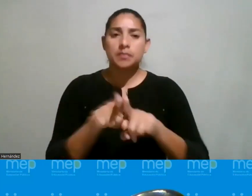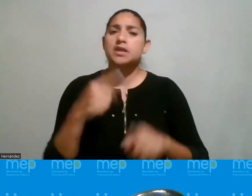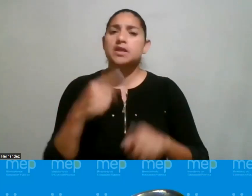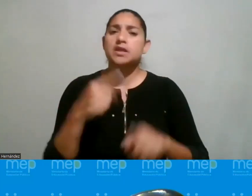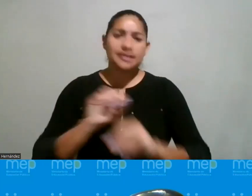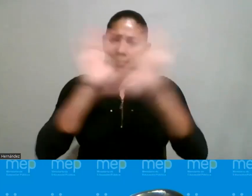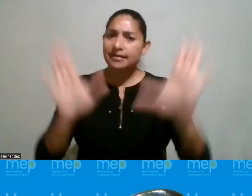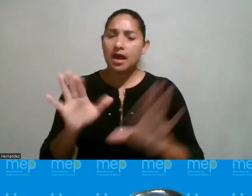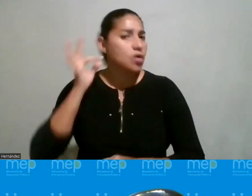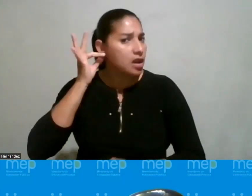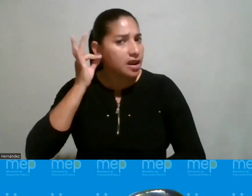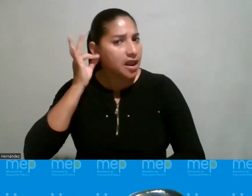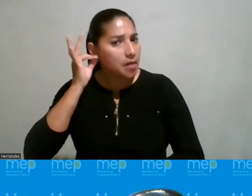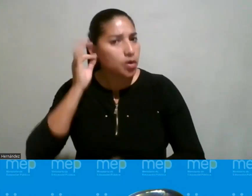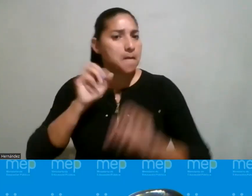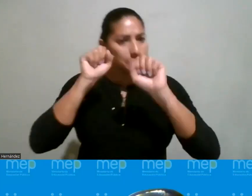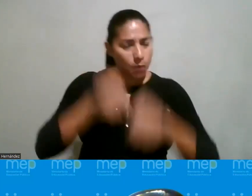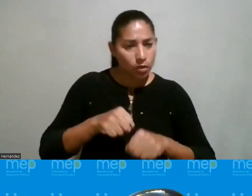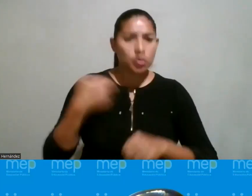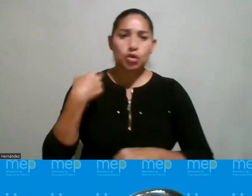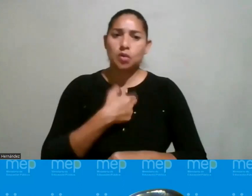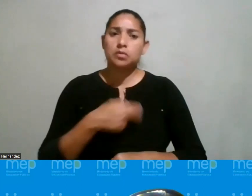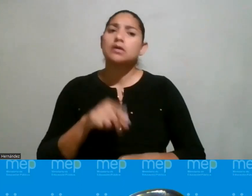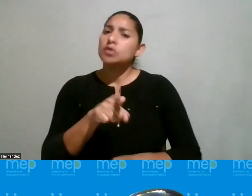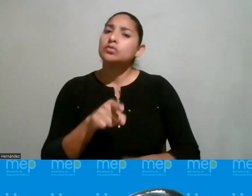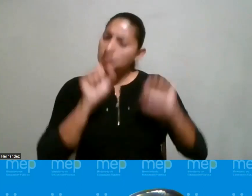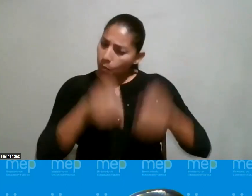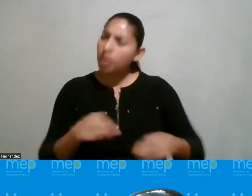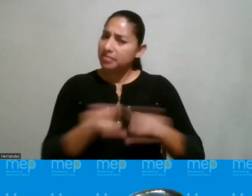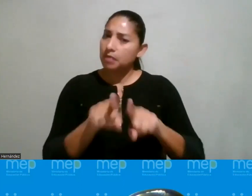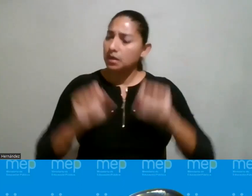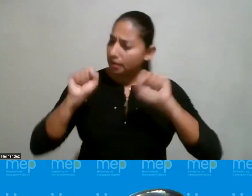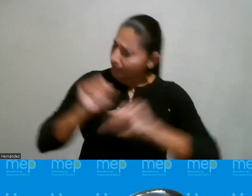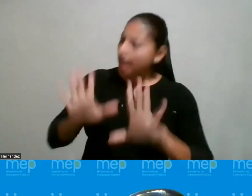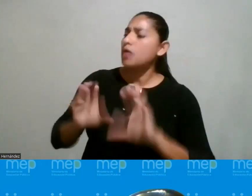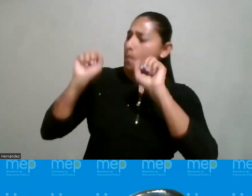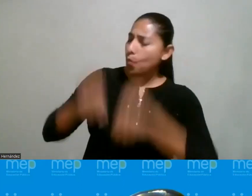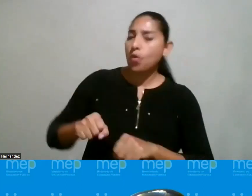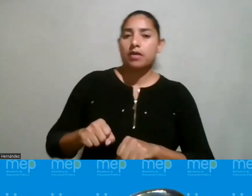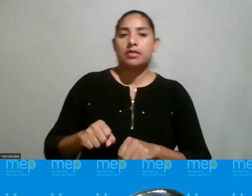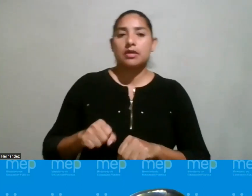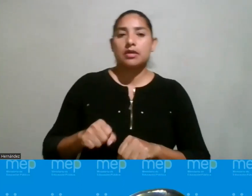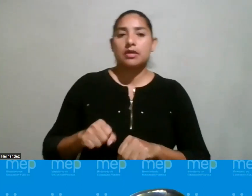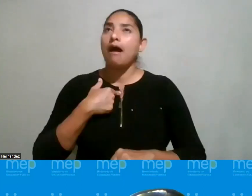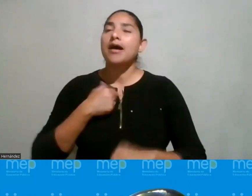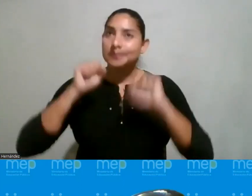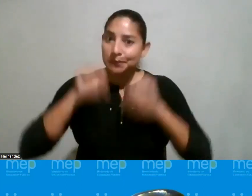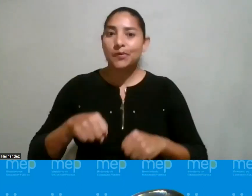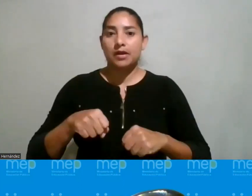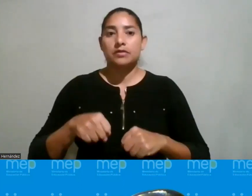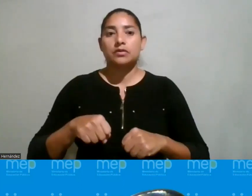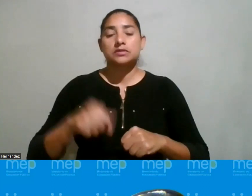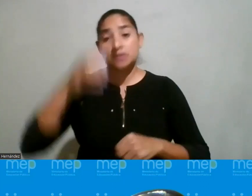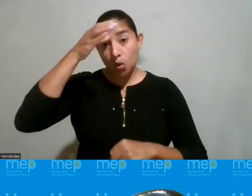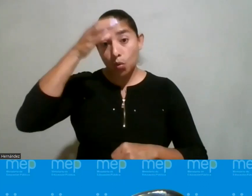claro las mujeres me dicen sí podemos y nosotros me dicen ¿y por qué usted no va a poder? claro que sí puede yo sí puedo entonces ese es el tipo de